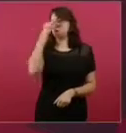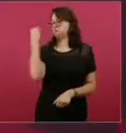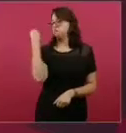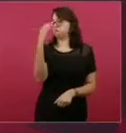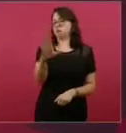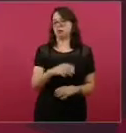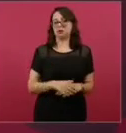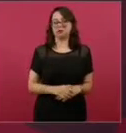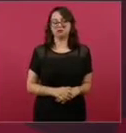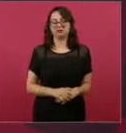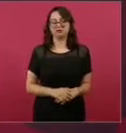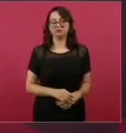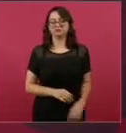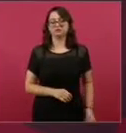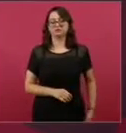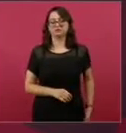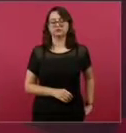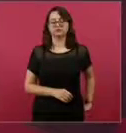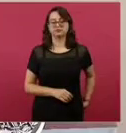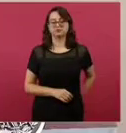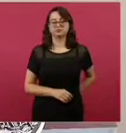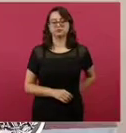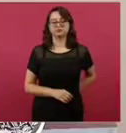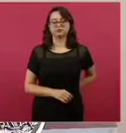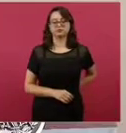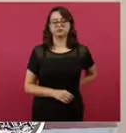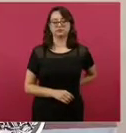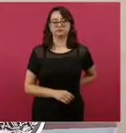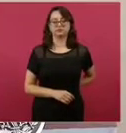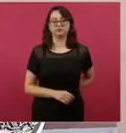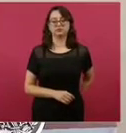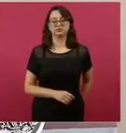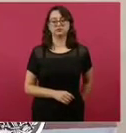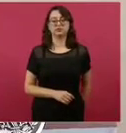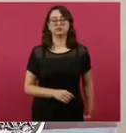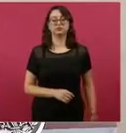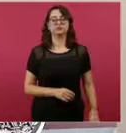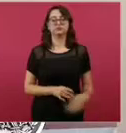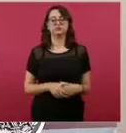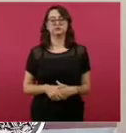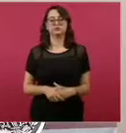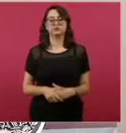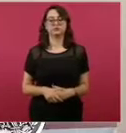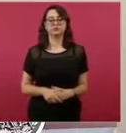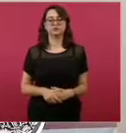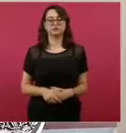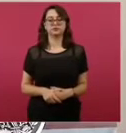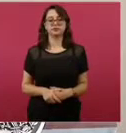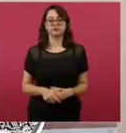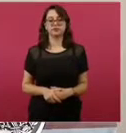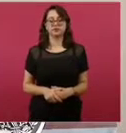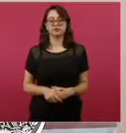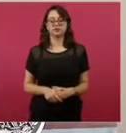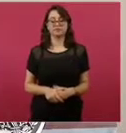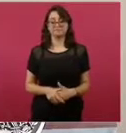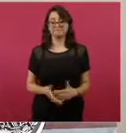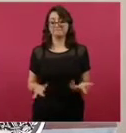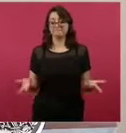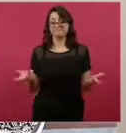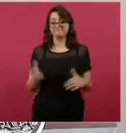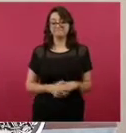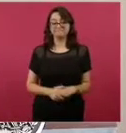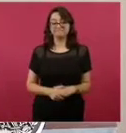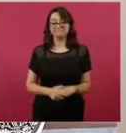Yo ayer dije que era muy lamentable que el PRI terminara de esa